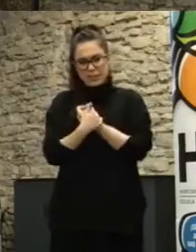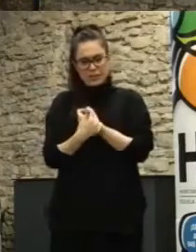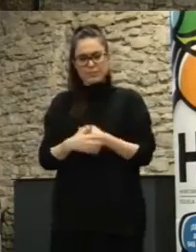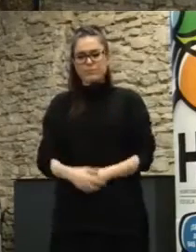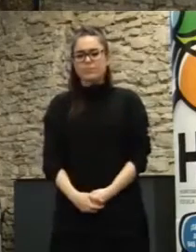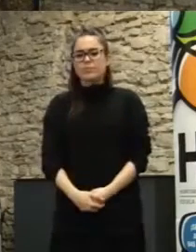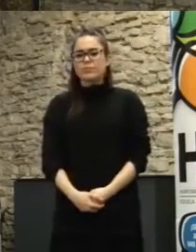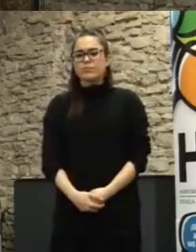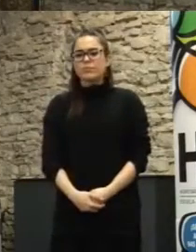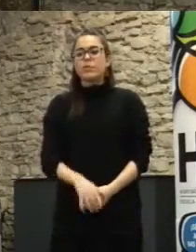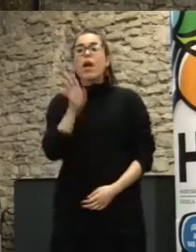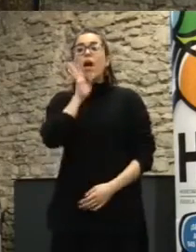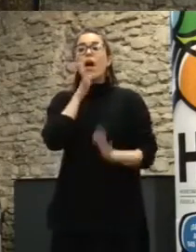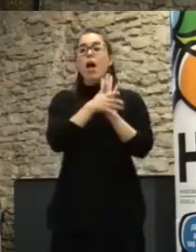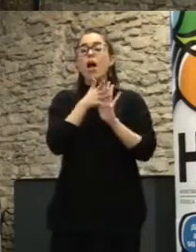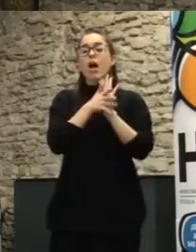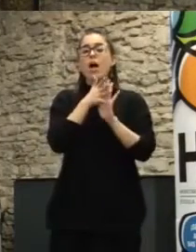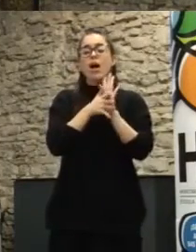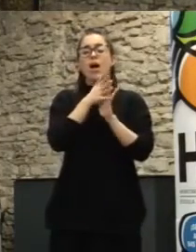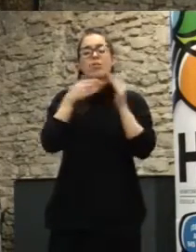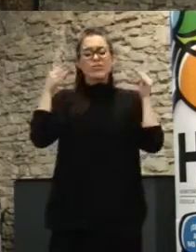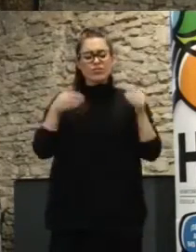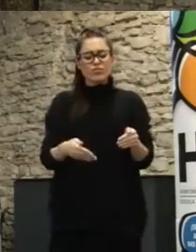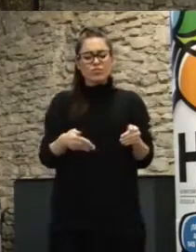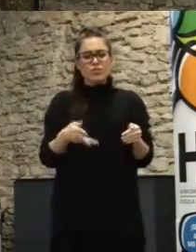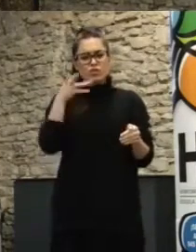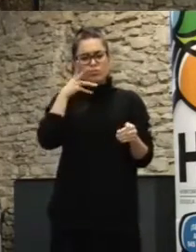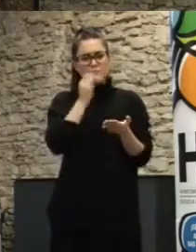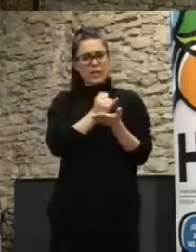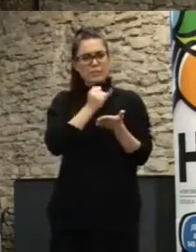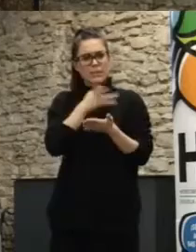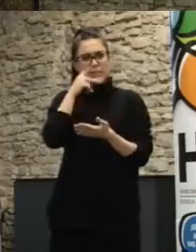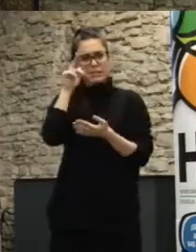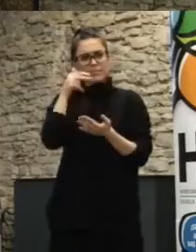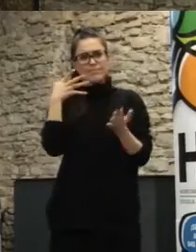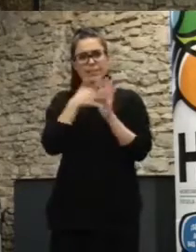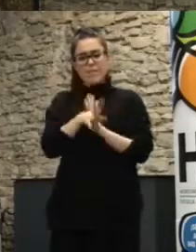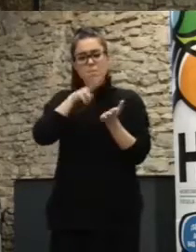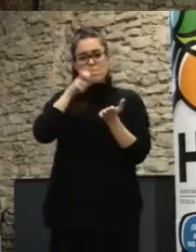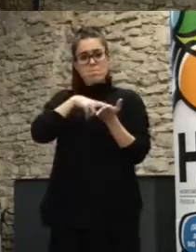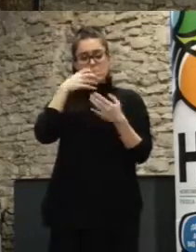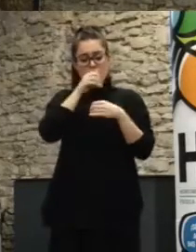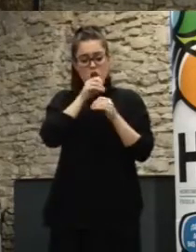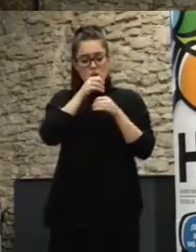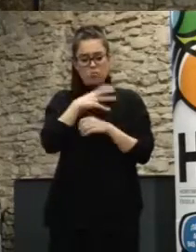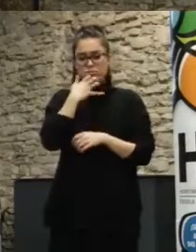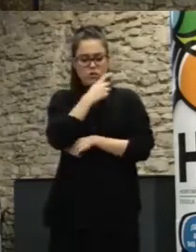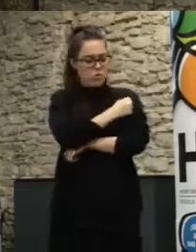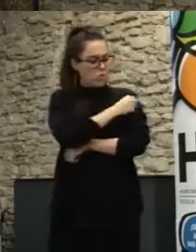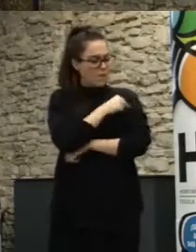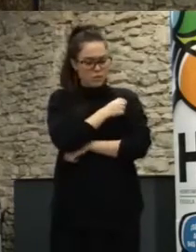como comentábamos el enfoque experimental viene de la biología es decir cuando uno va a desarrollar una vacuna